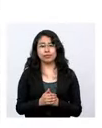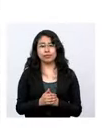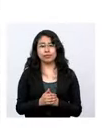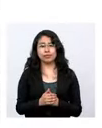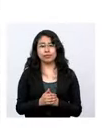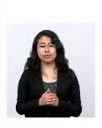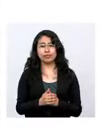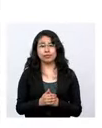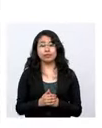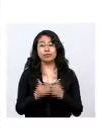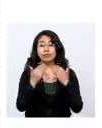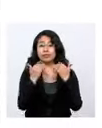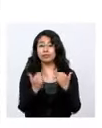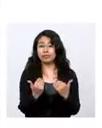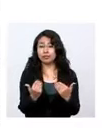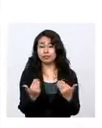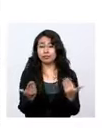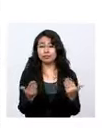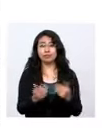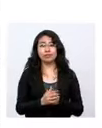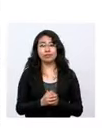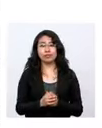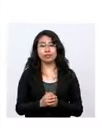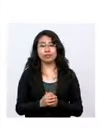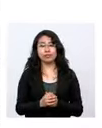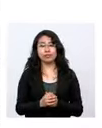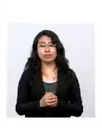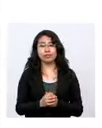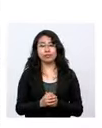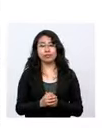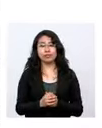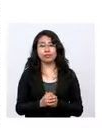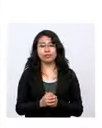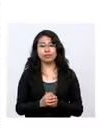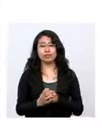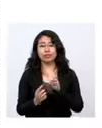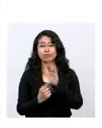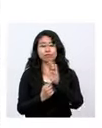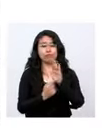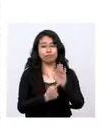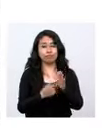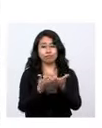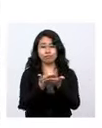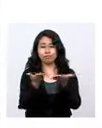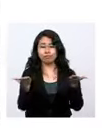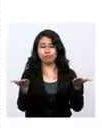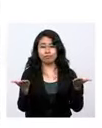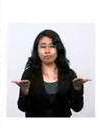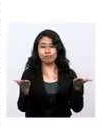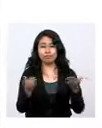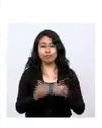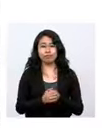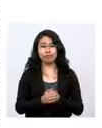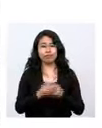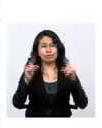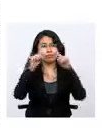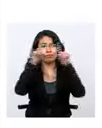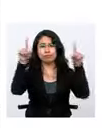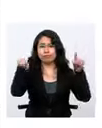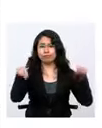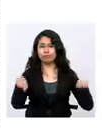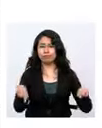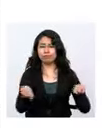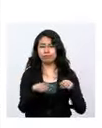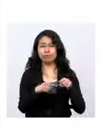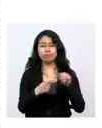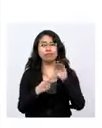A continuación, vamos a mostrar a ustedes unos cuadros